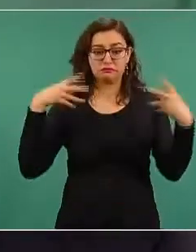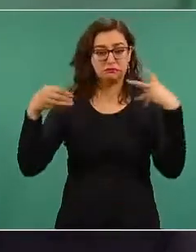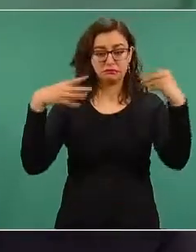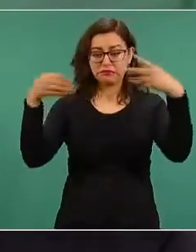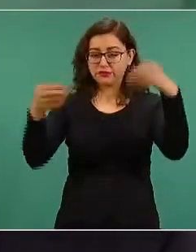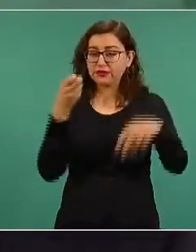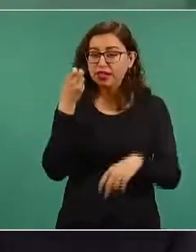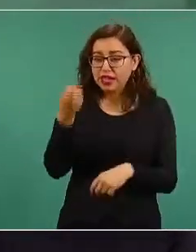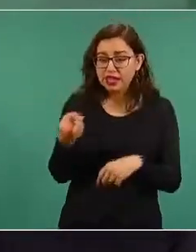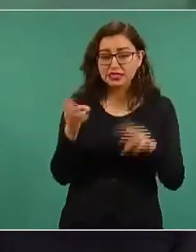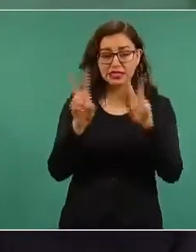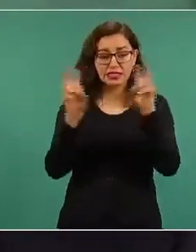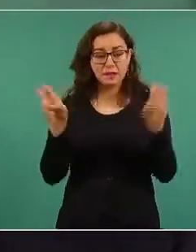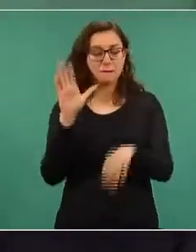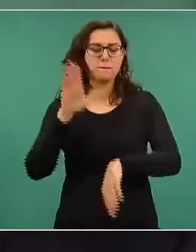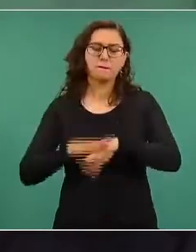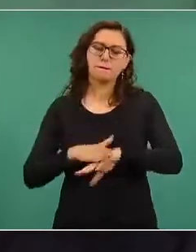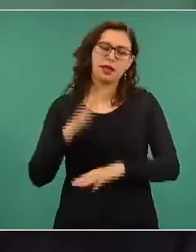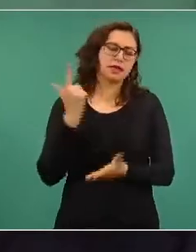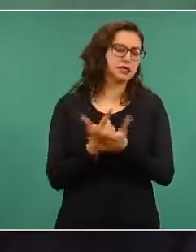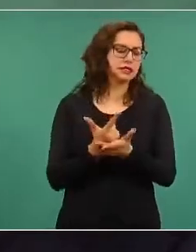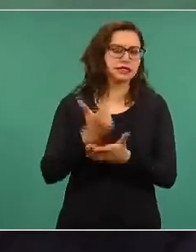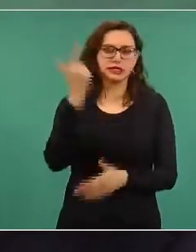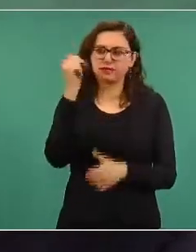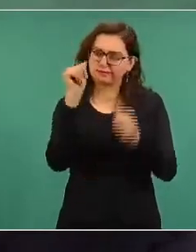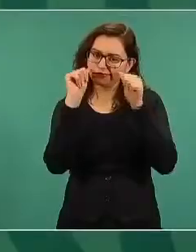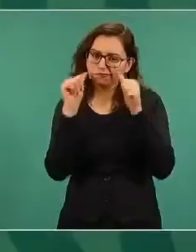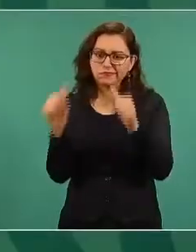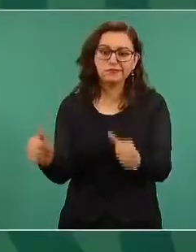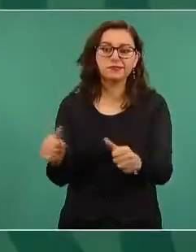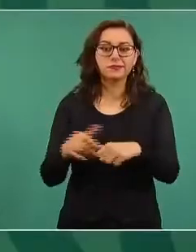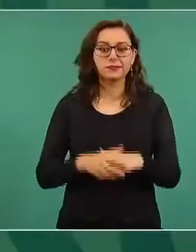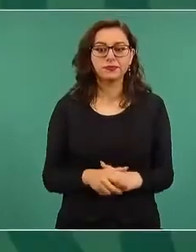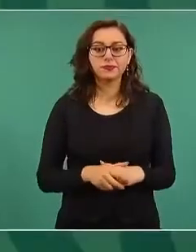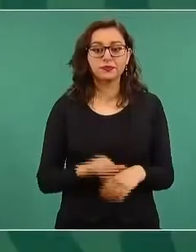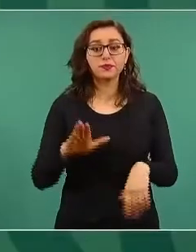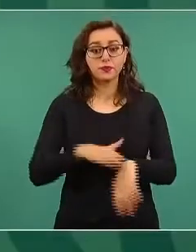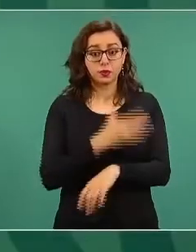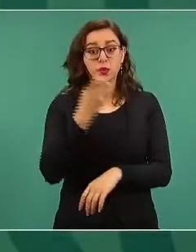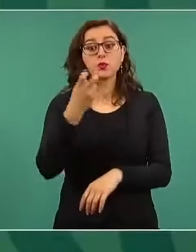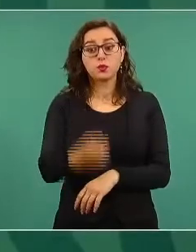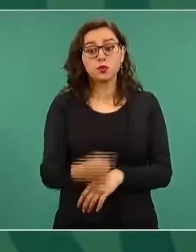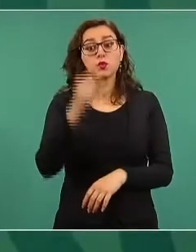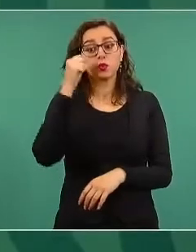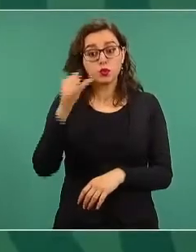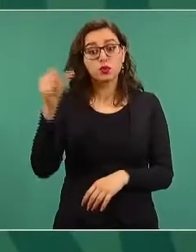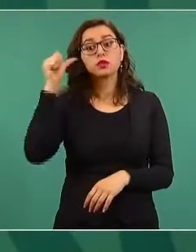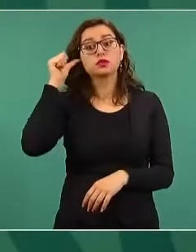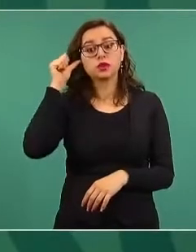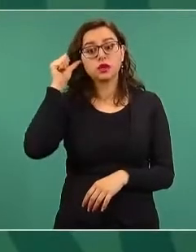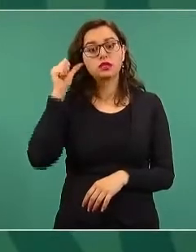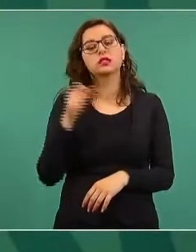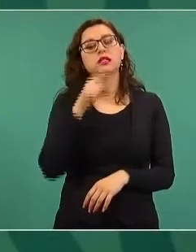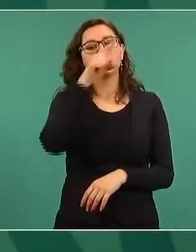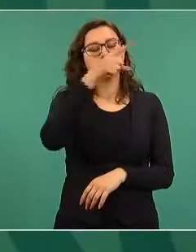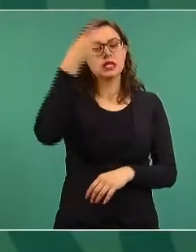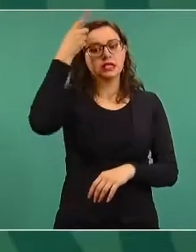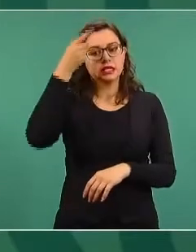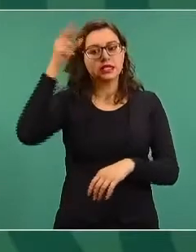situación. Entonces, por eso ayer hablé con el director